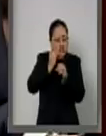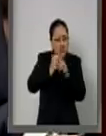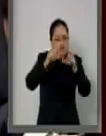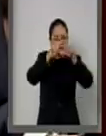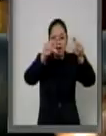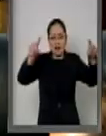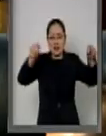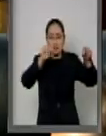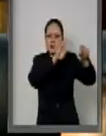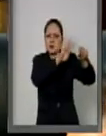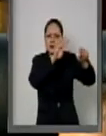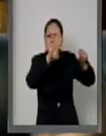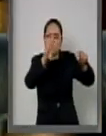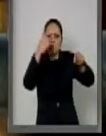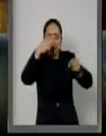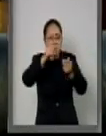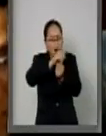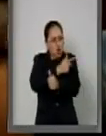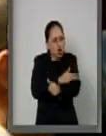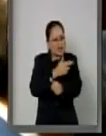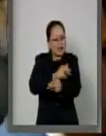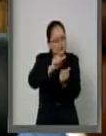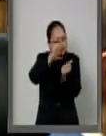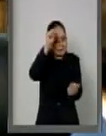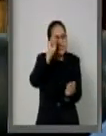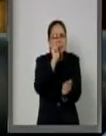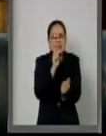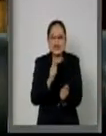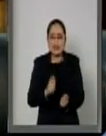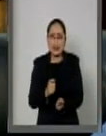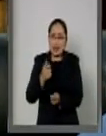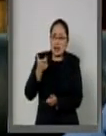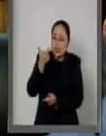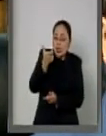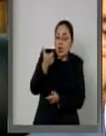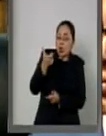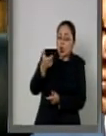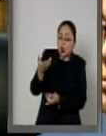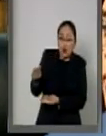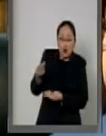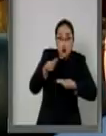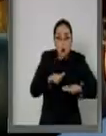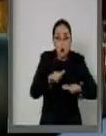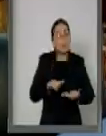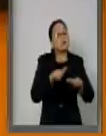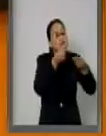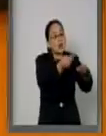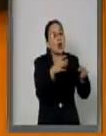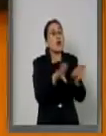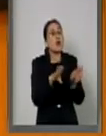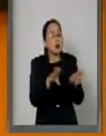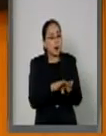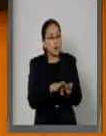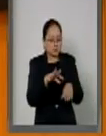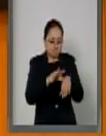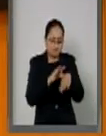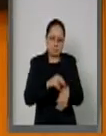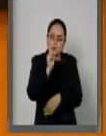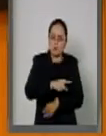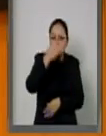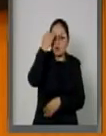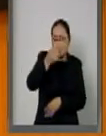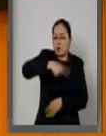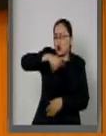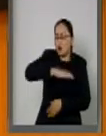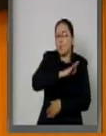presupuestaria para que cada peso tenga identificada su fuente y su destino y que en tiempo real podamos darle